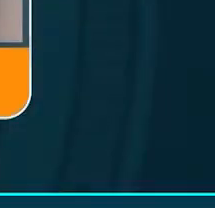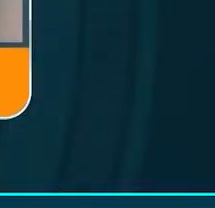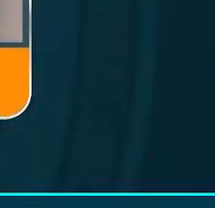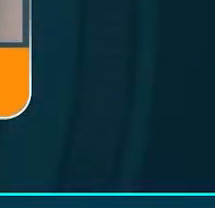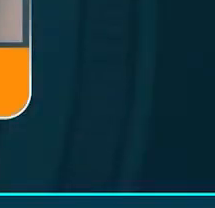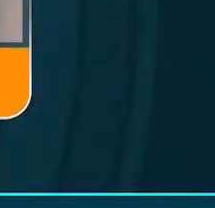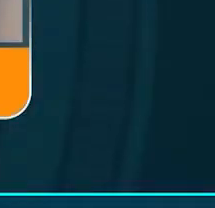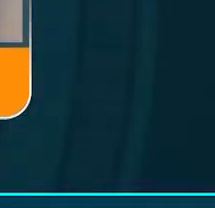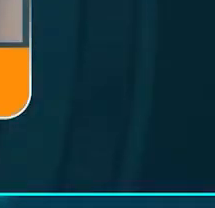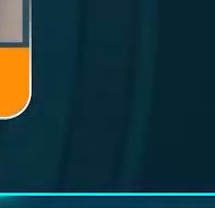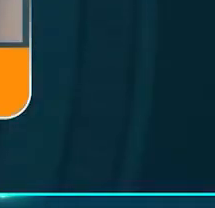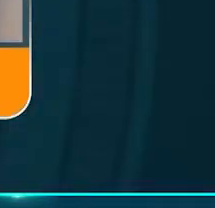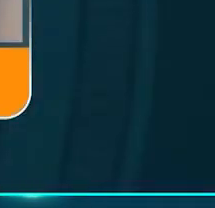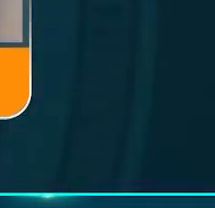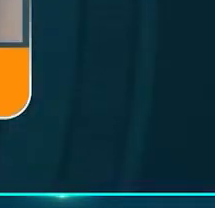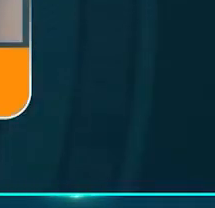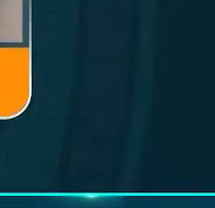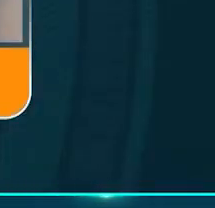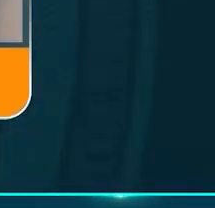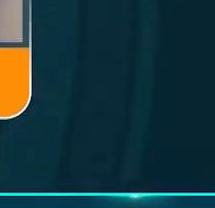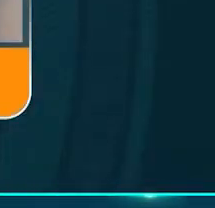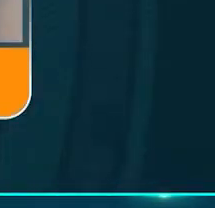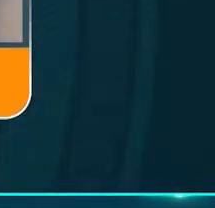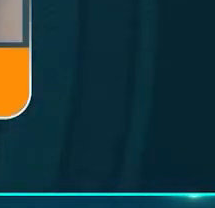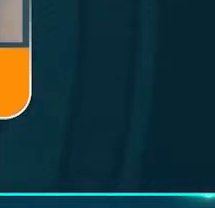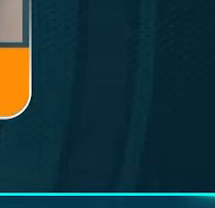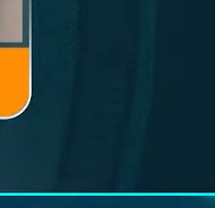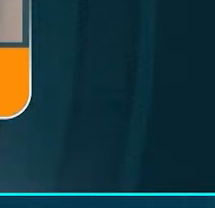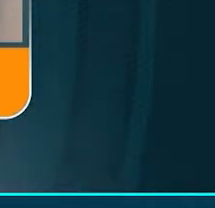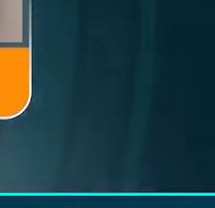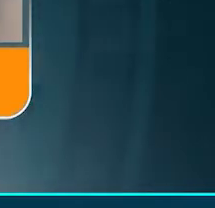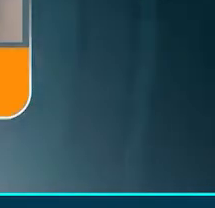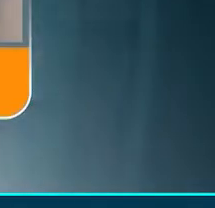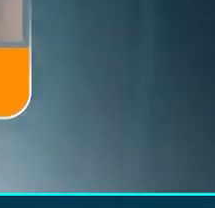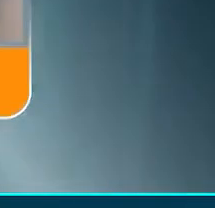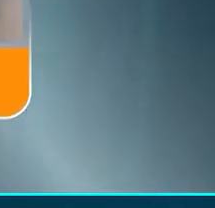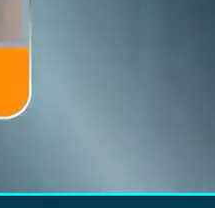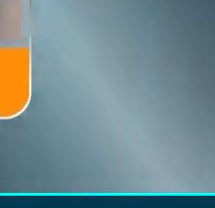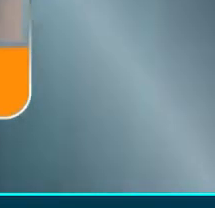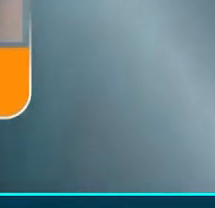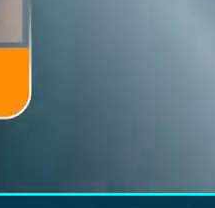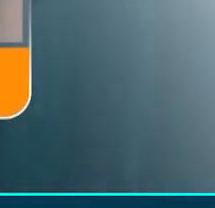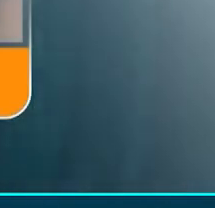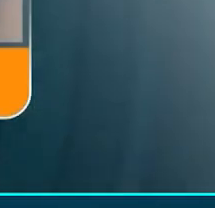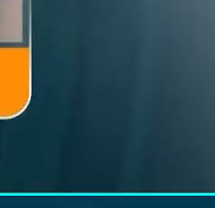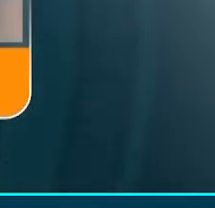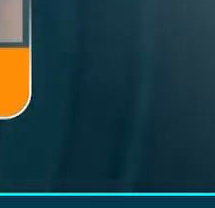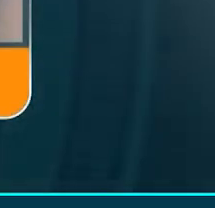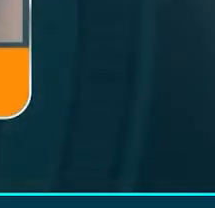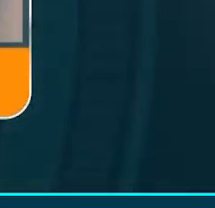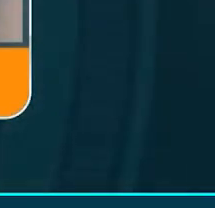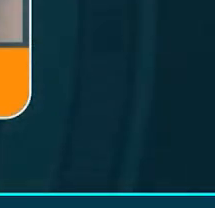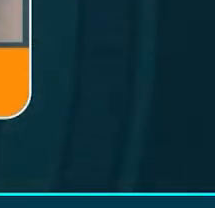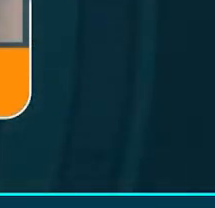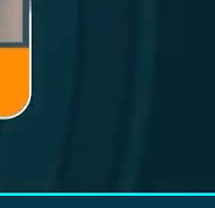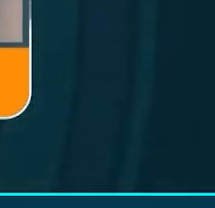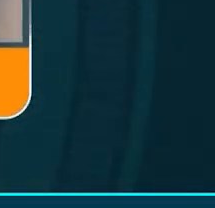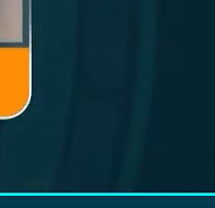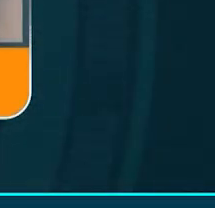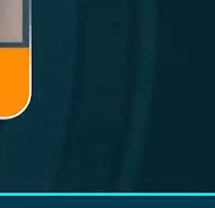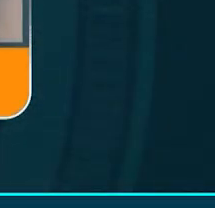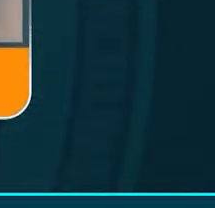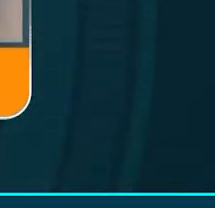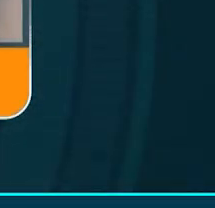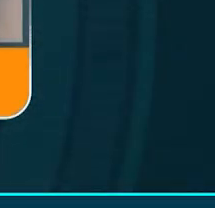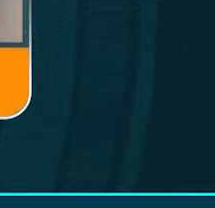entrada al barrio Boston. Esta nueva intervención involucra un área aproximada de 1.740 metros